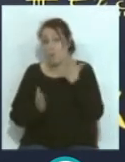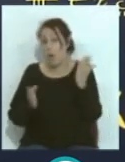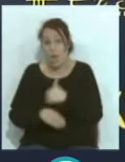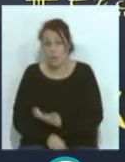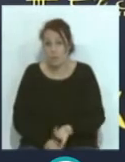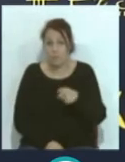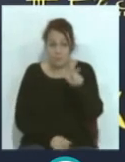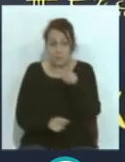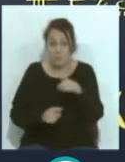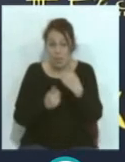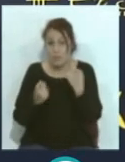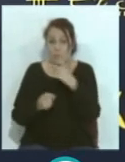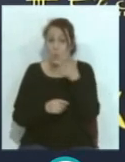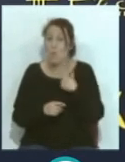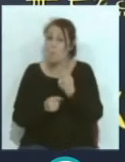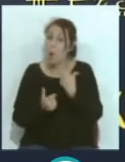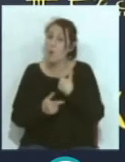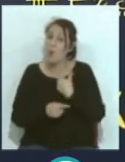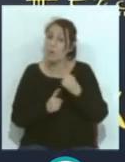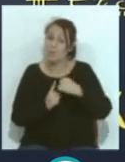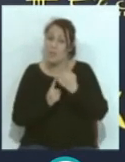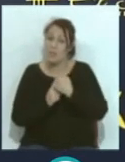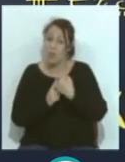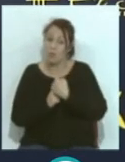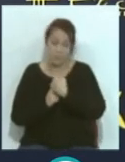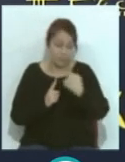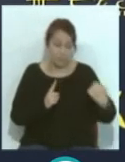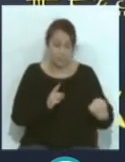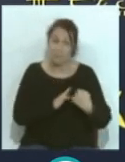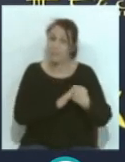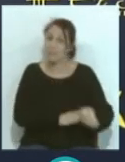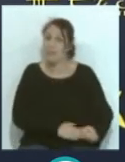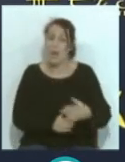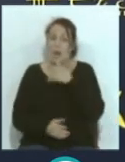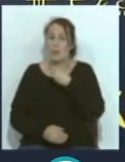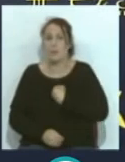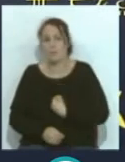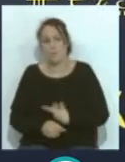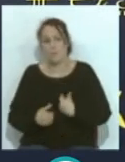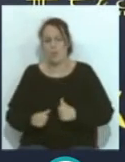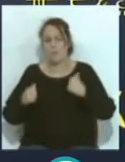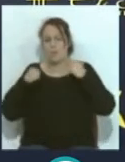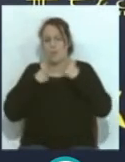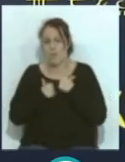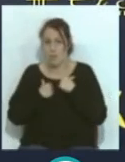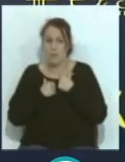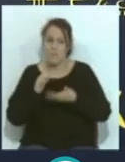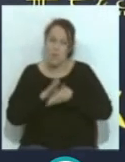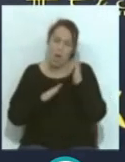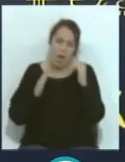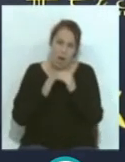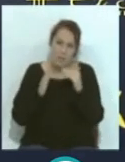pero esa gente la necesitamos porque es un poco la que te quita toda esa presión que ahora mismo la llevas tú encima y te la llevas a casa